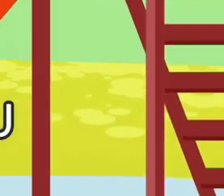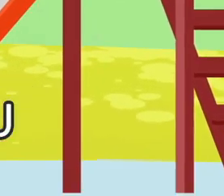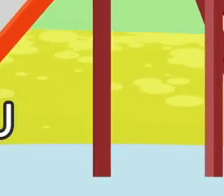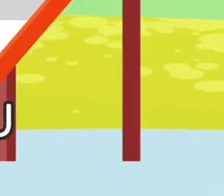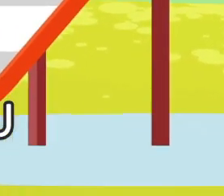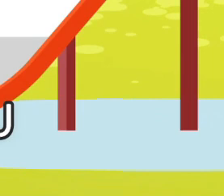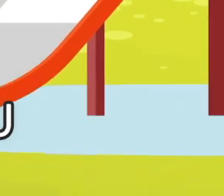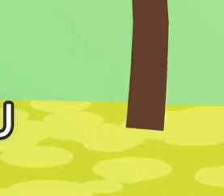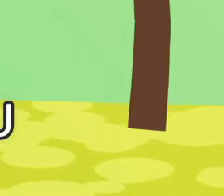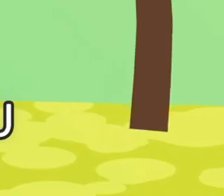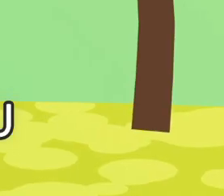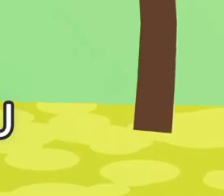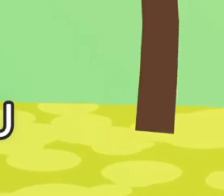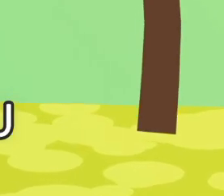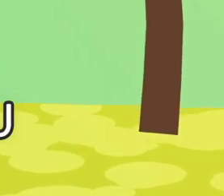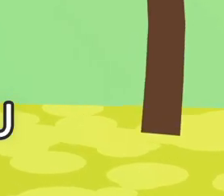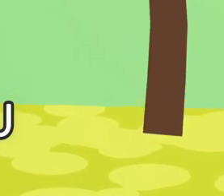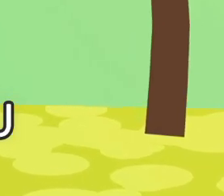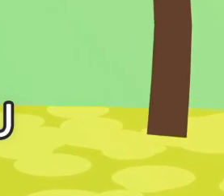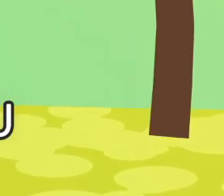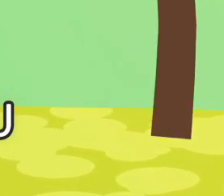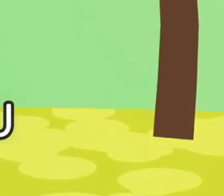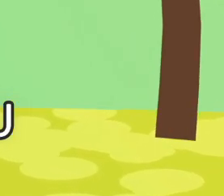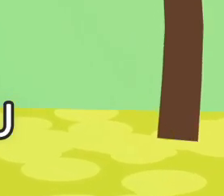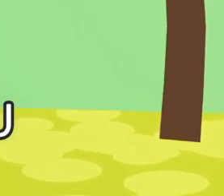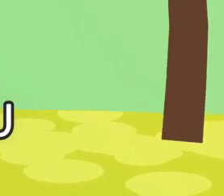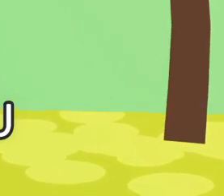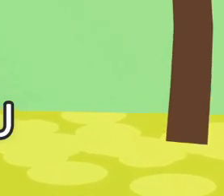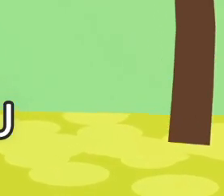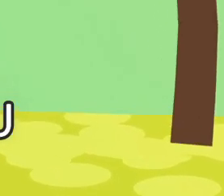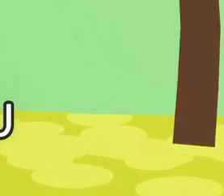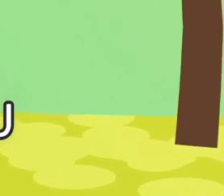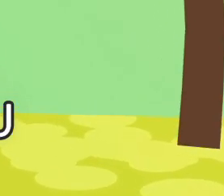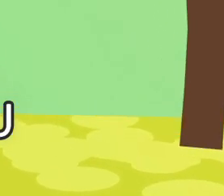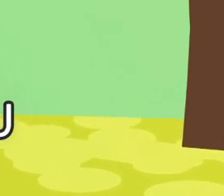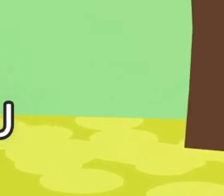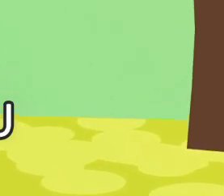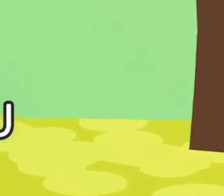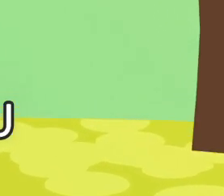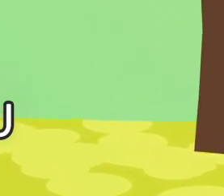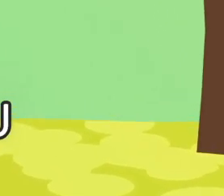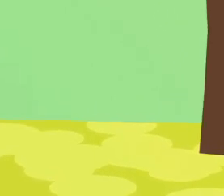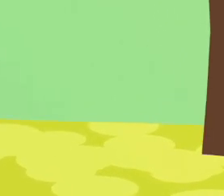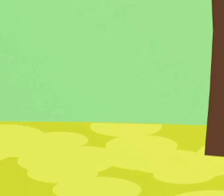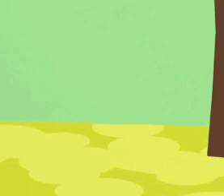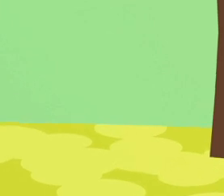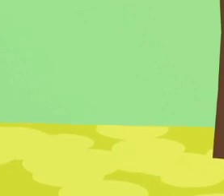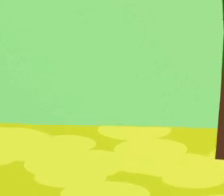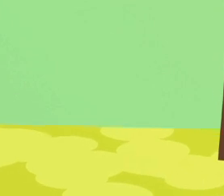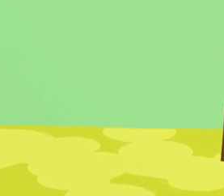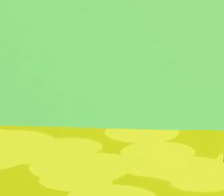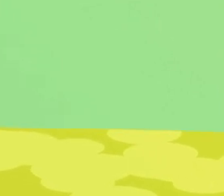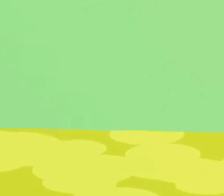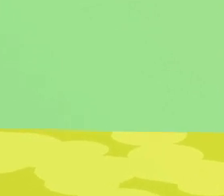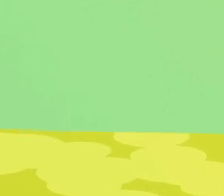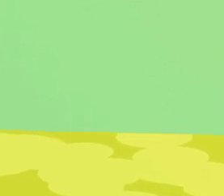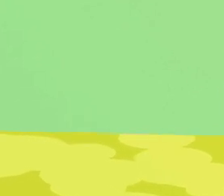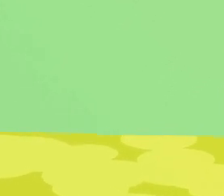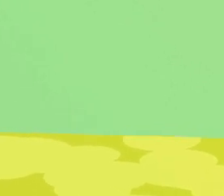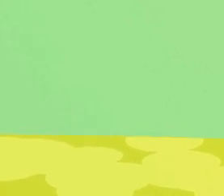Con tu espíritu Me hace